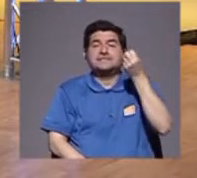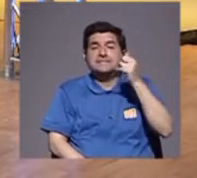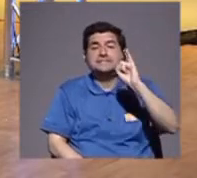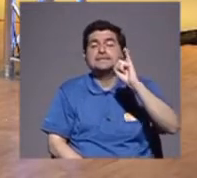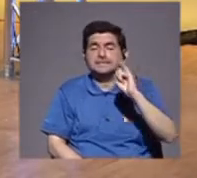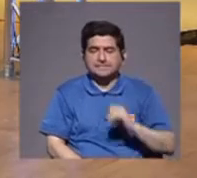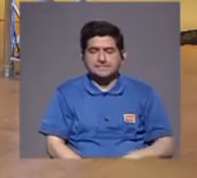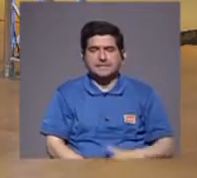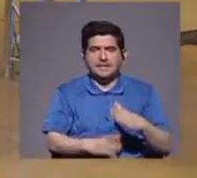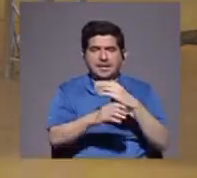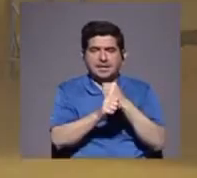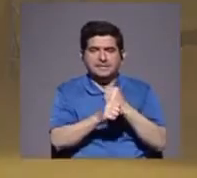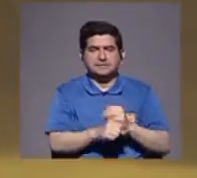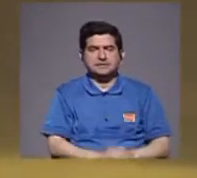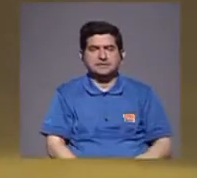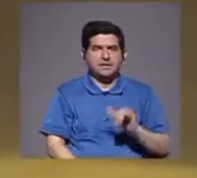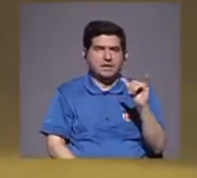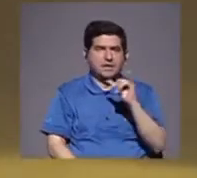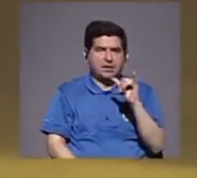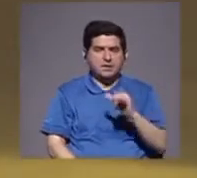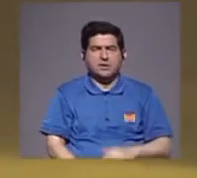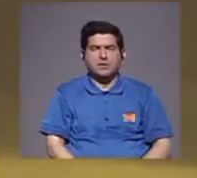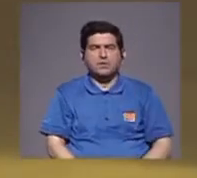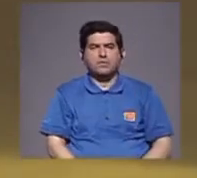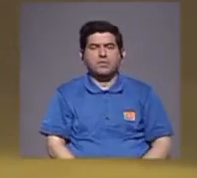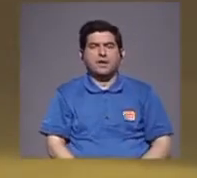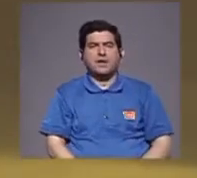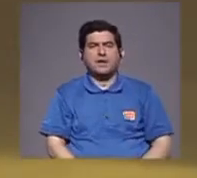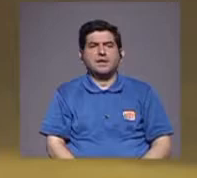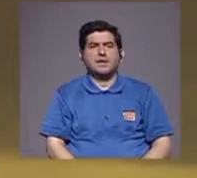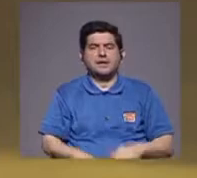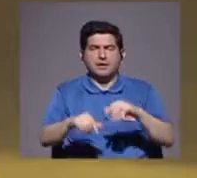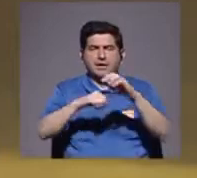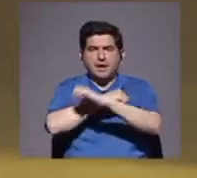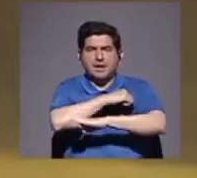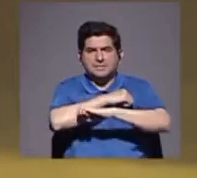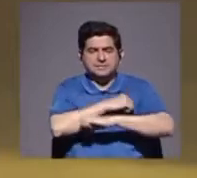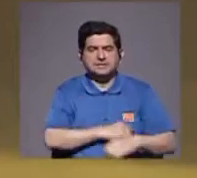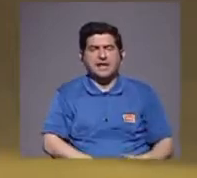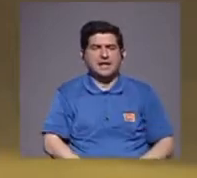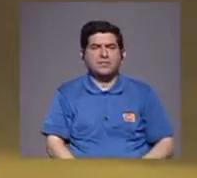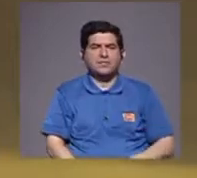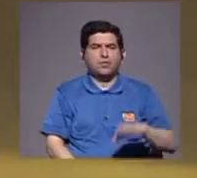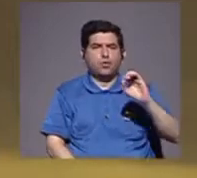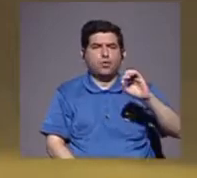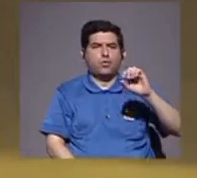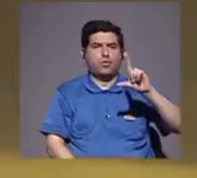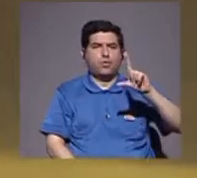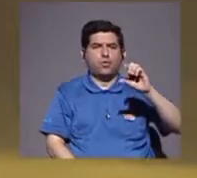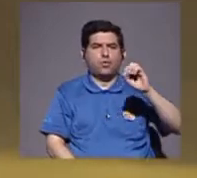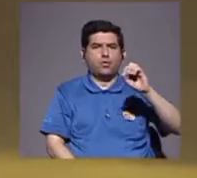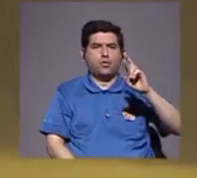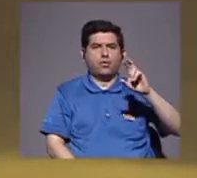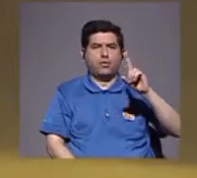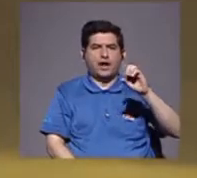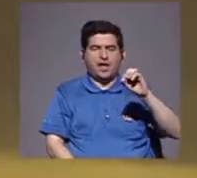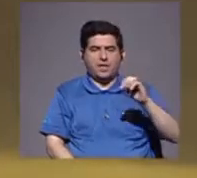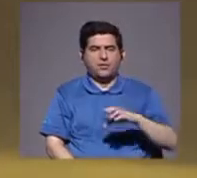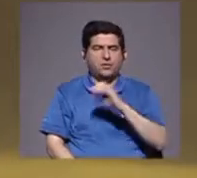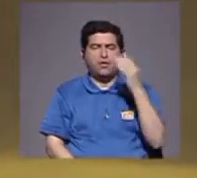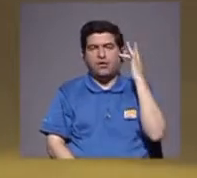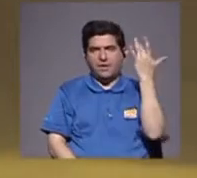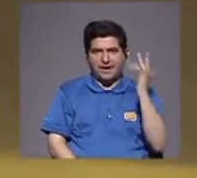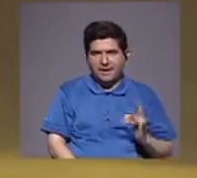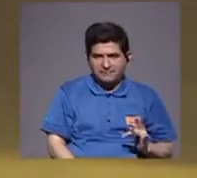lo que hizo el estado de Colorado, el estado de California, en Estados Unidos, que